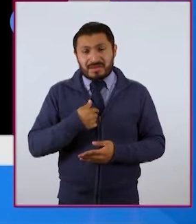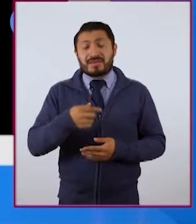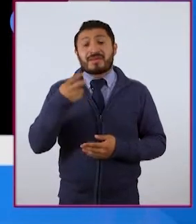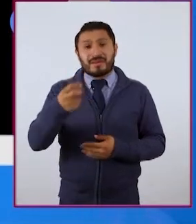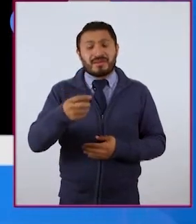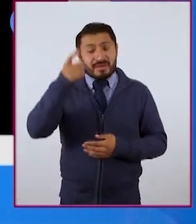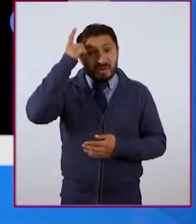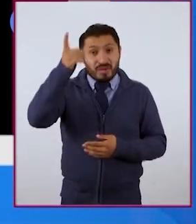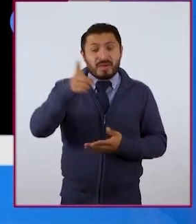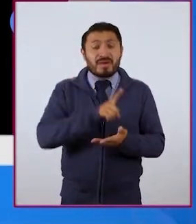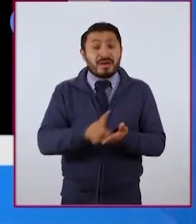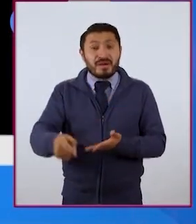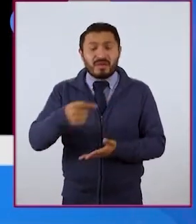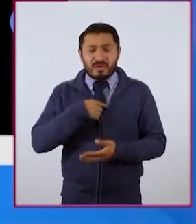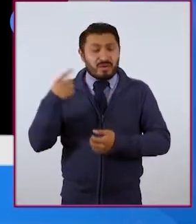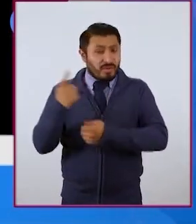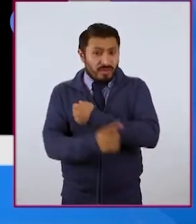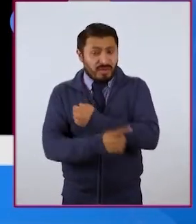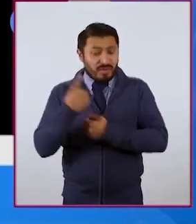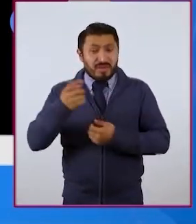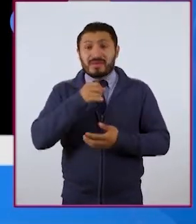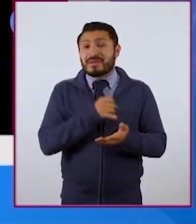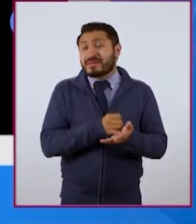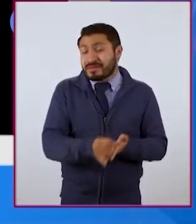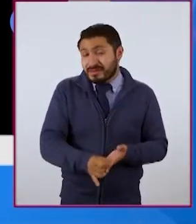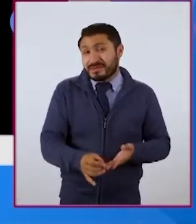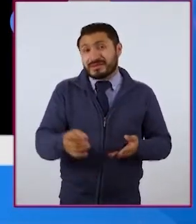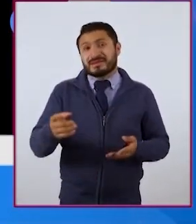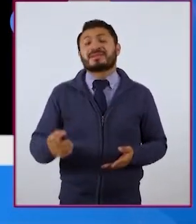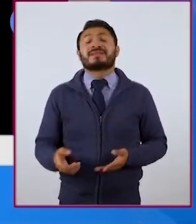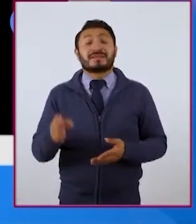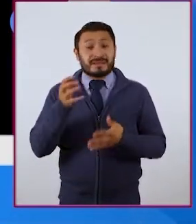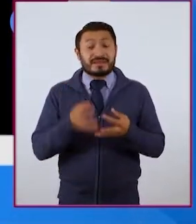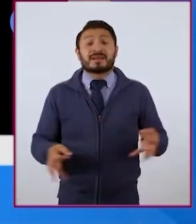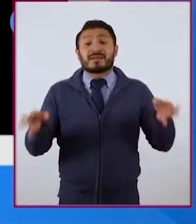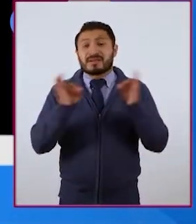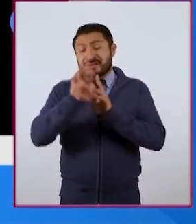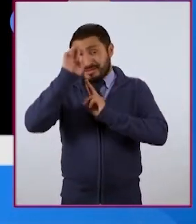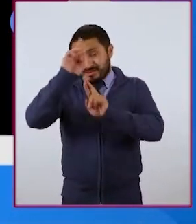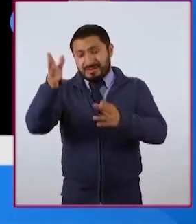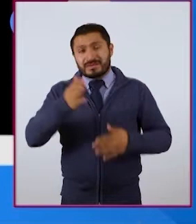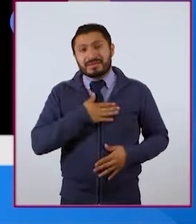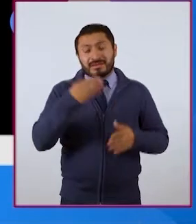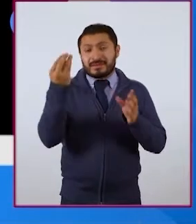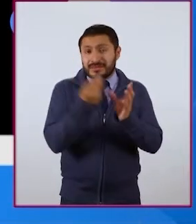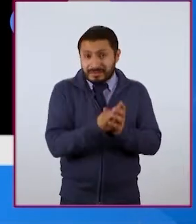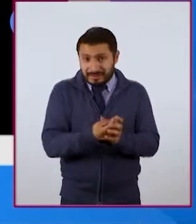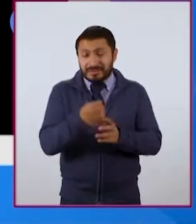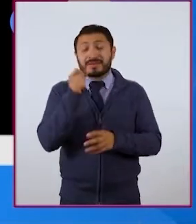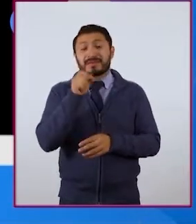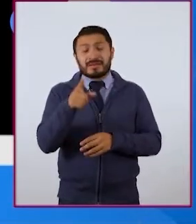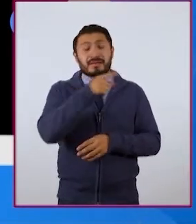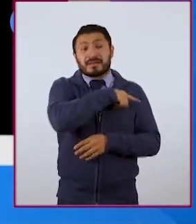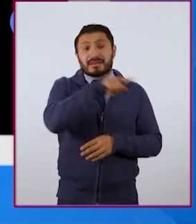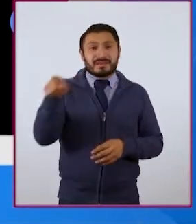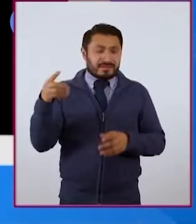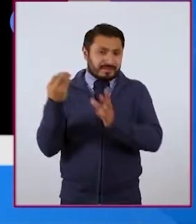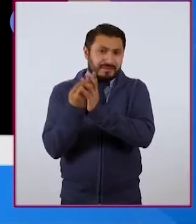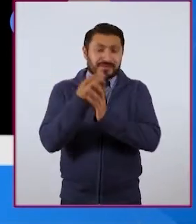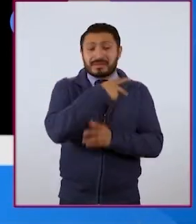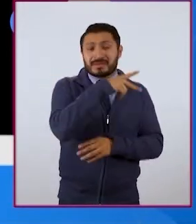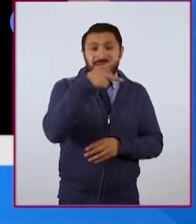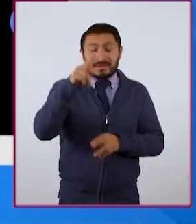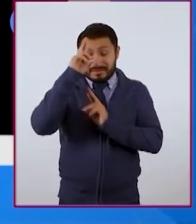de esos derechos y yo tengo autonomía para decidirlo. Por eso es importante respetar no solo mi privacidad e intimidad, sino también la de las demás personas.